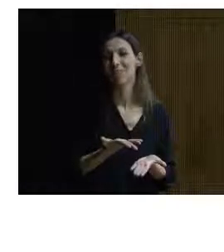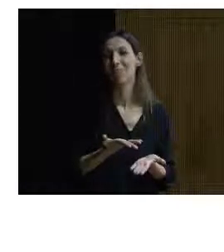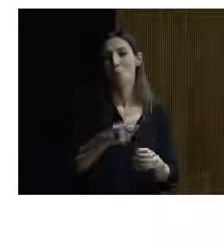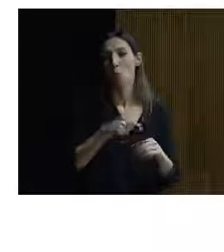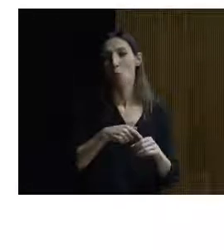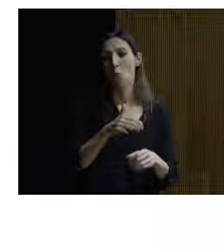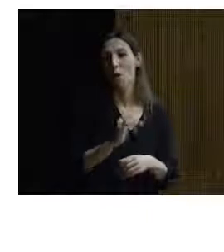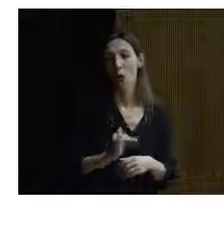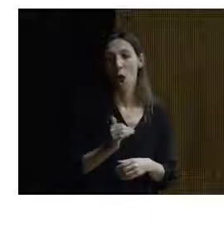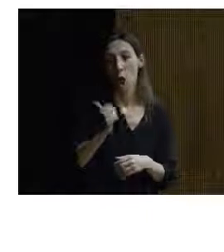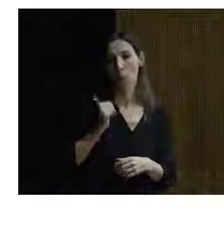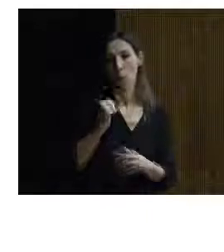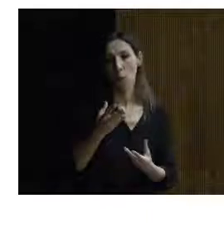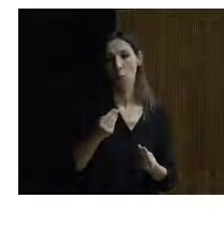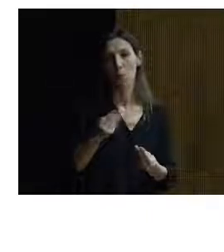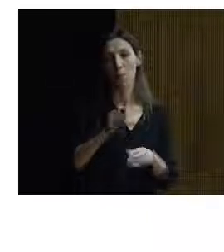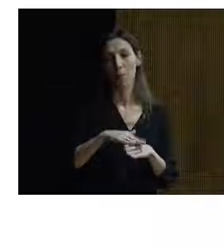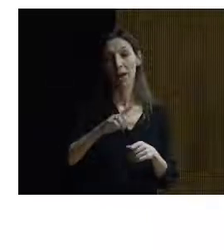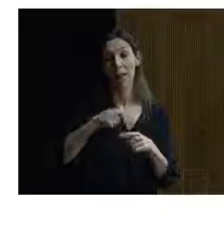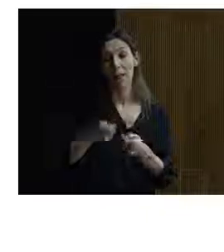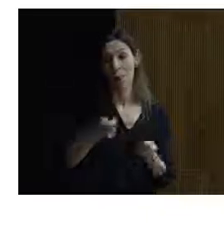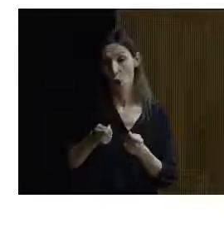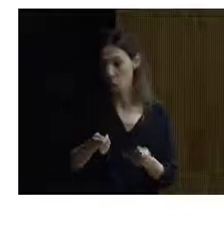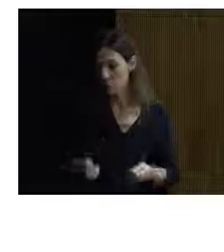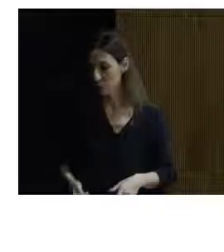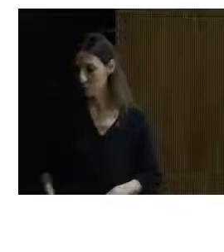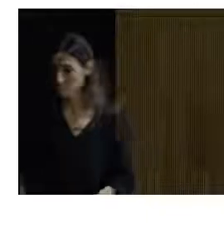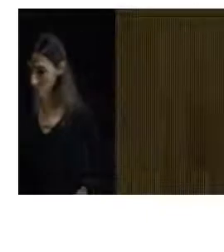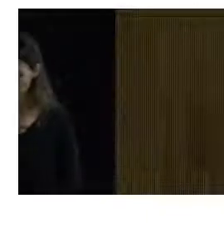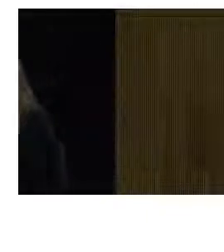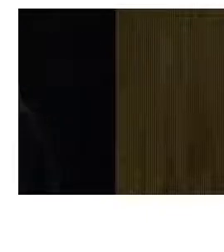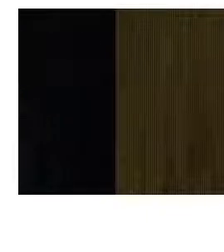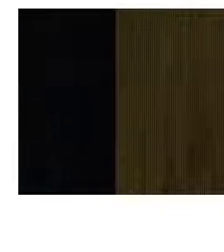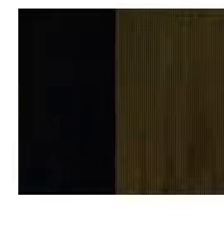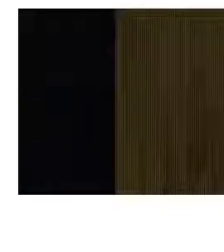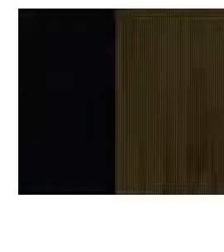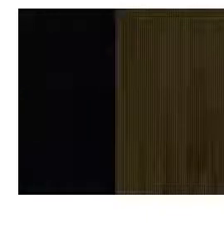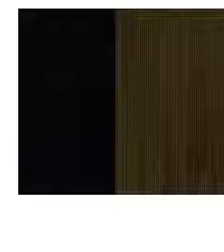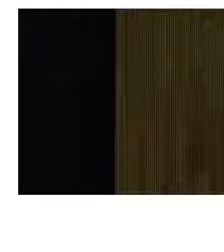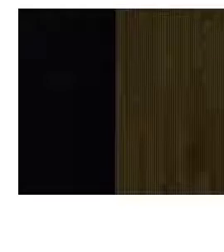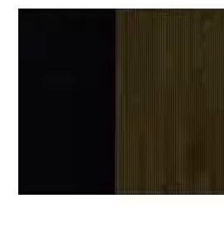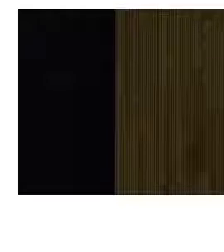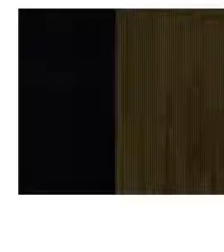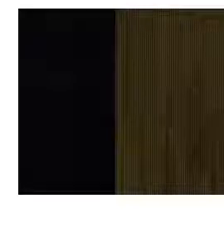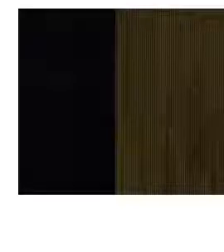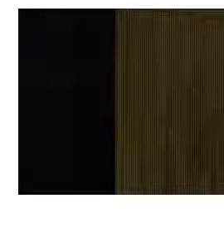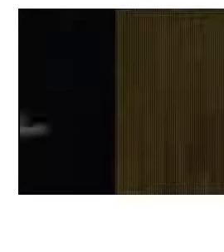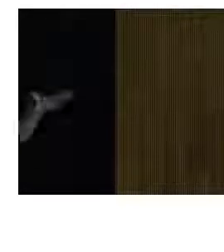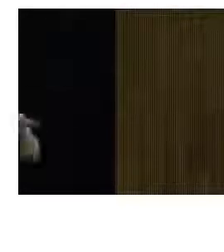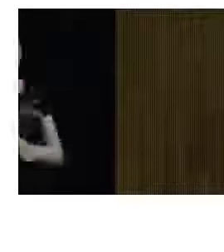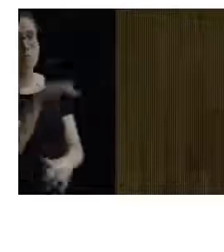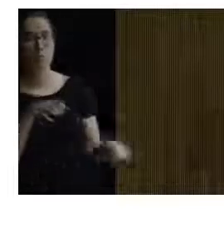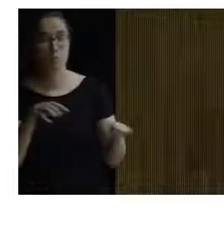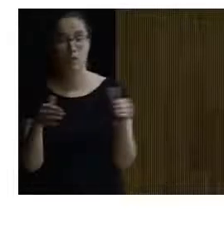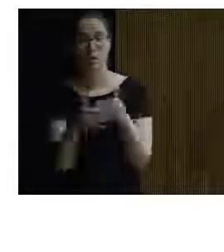oportunidades para poder realmente hacer negocio. Se puso en valor unos recursos locales de cara al emprendimiento, se fomentó una actitud